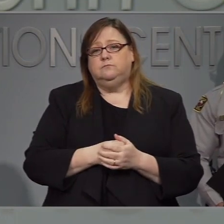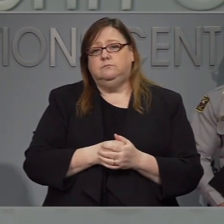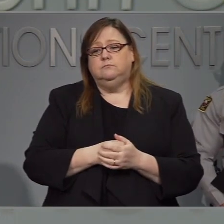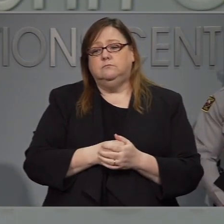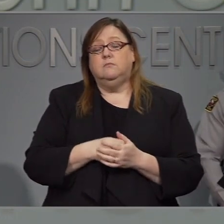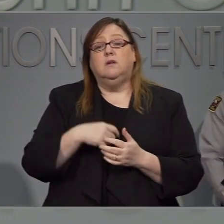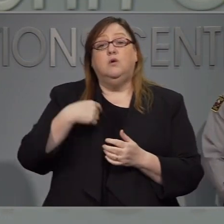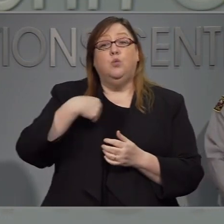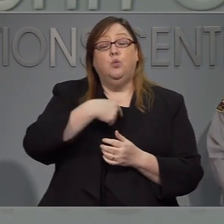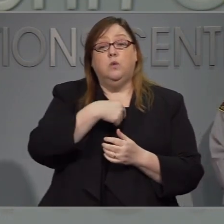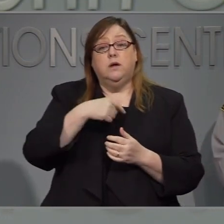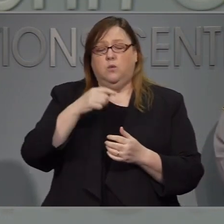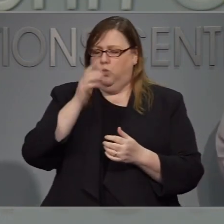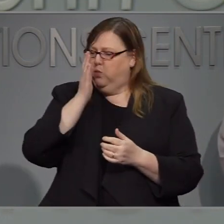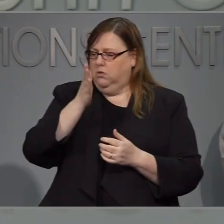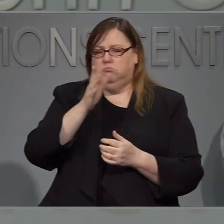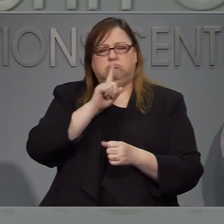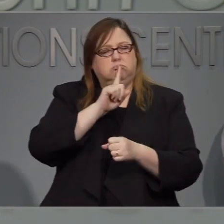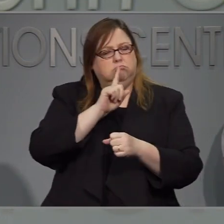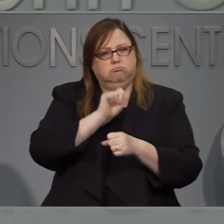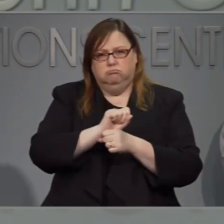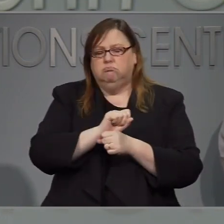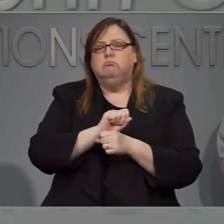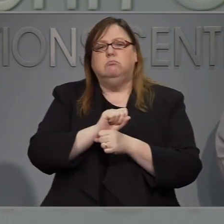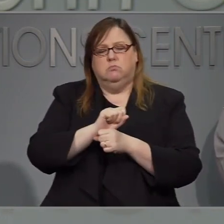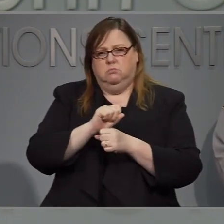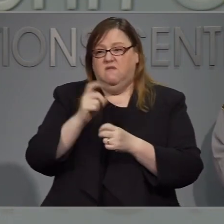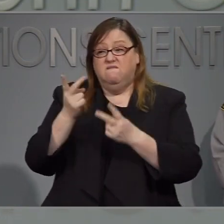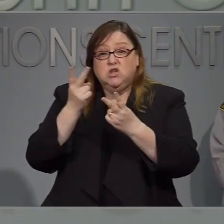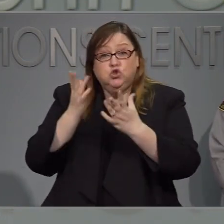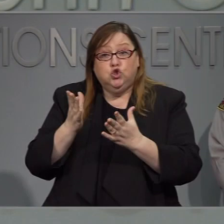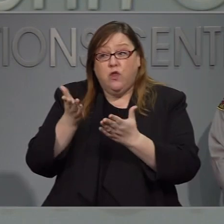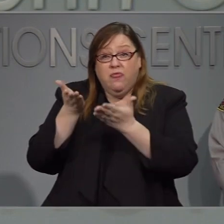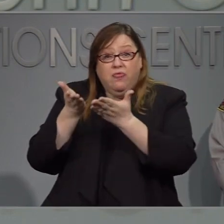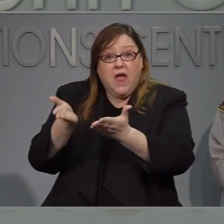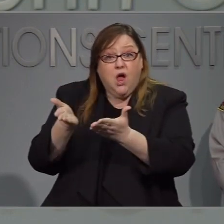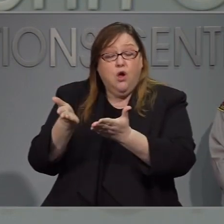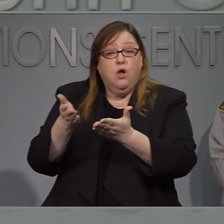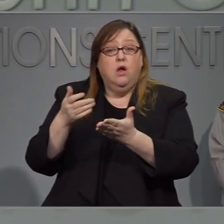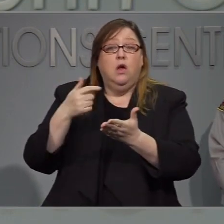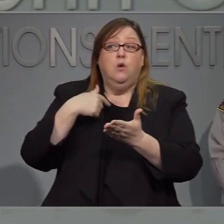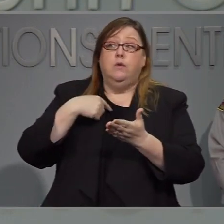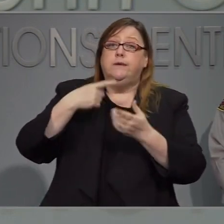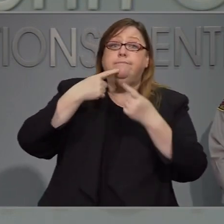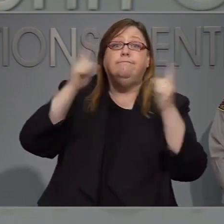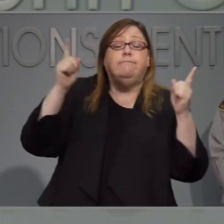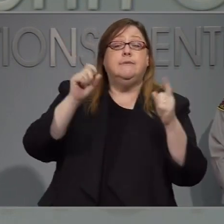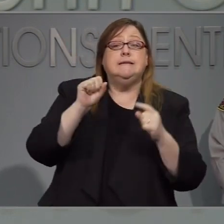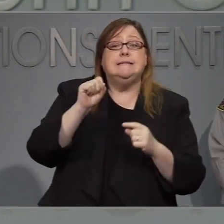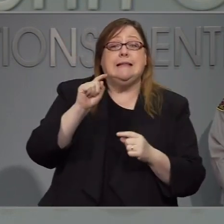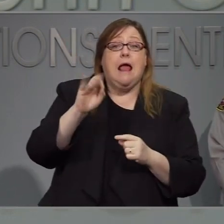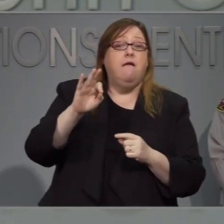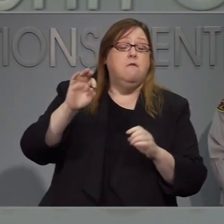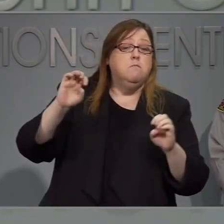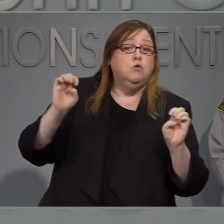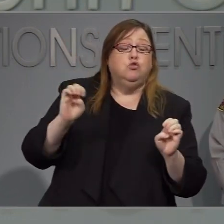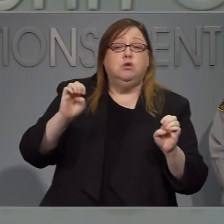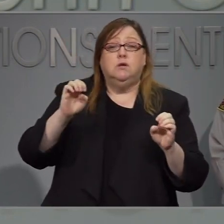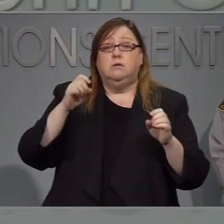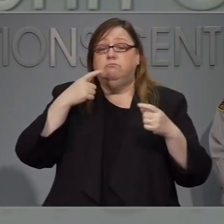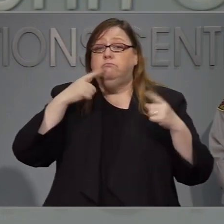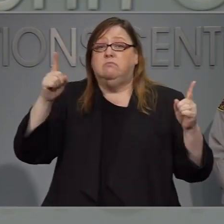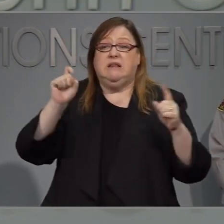Que vamos a sacar a los visitantes de ahora vean si es que se declara un estado de emergencia.